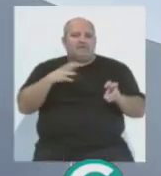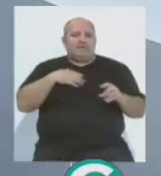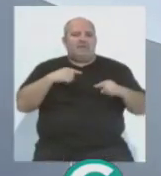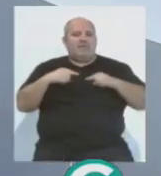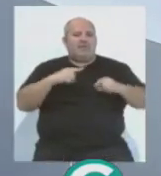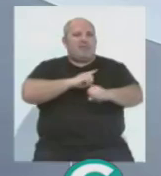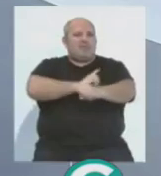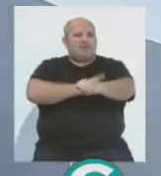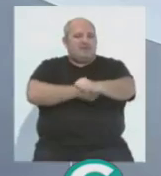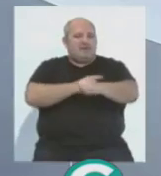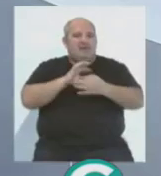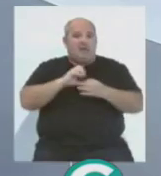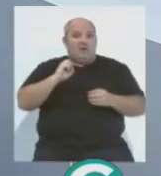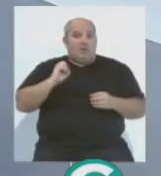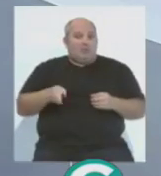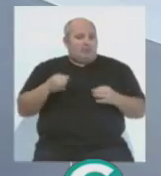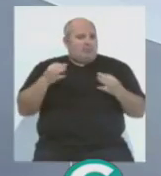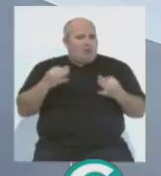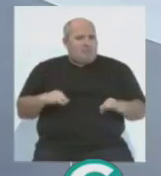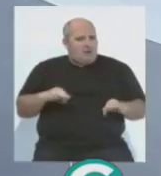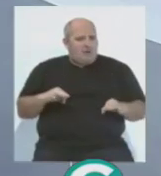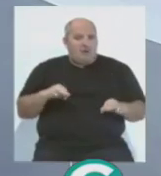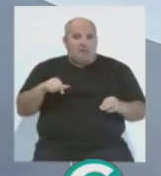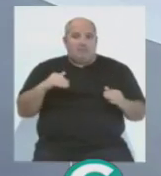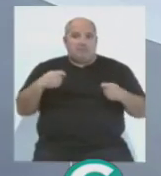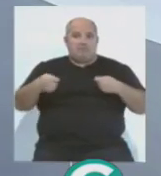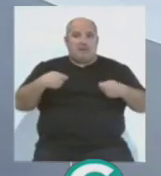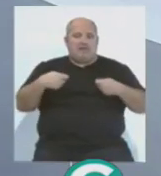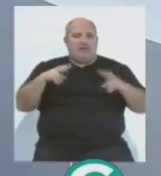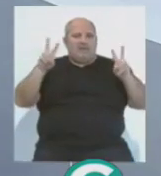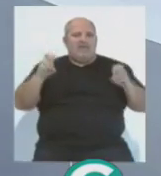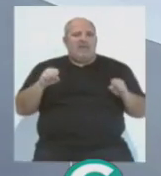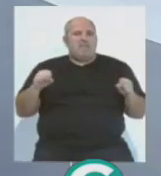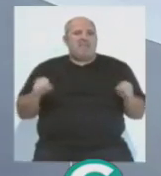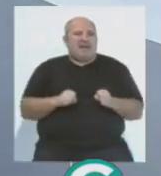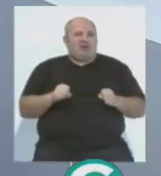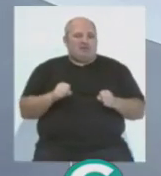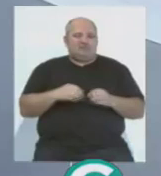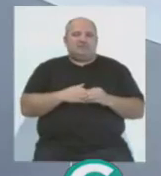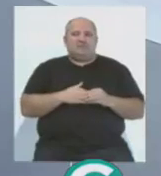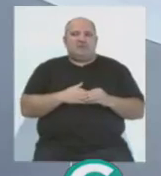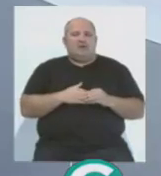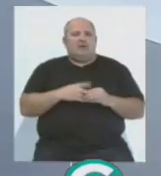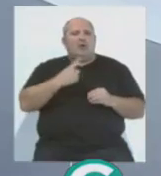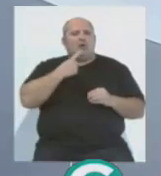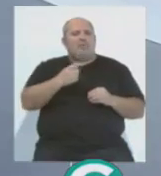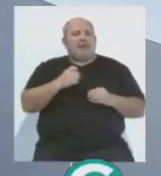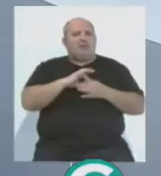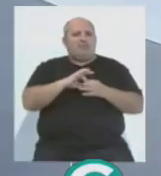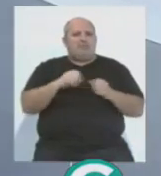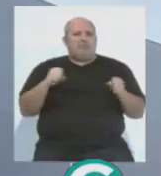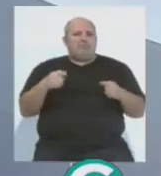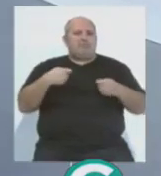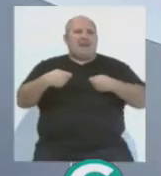la dirección deportiva del club, como es normal que en este mercado de invierno, el complicado mercado de